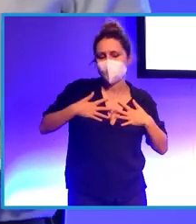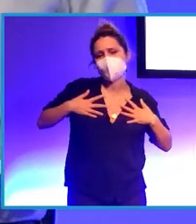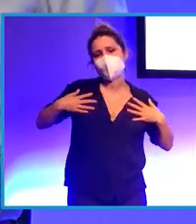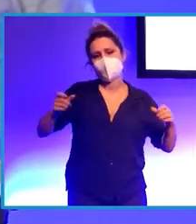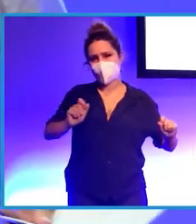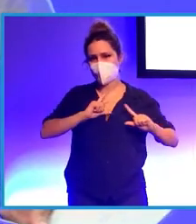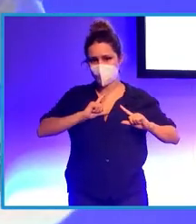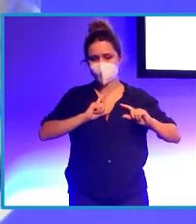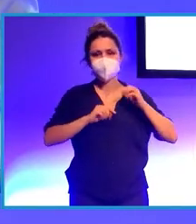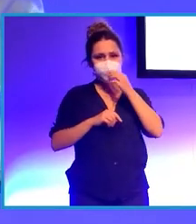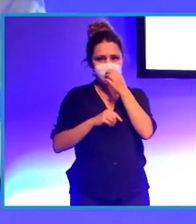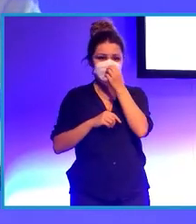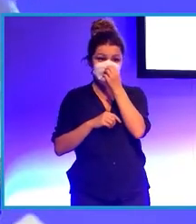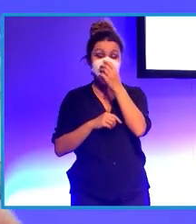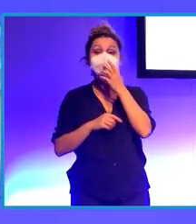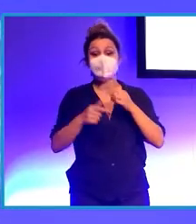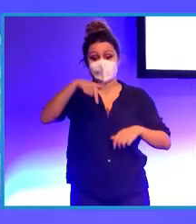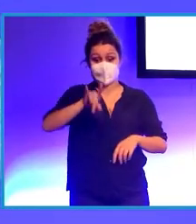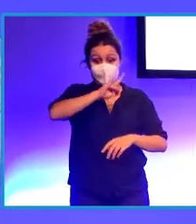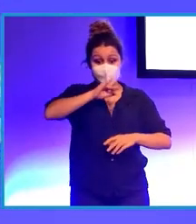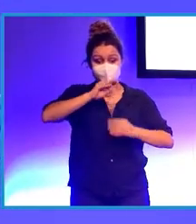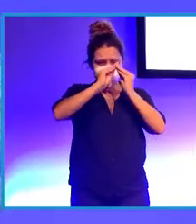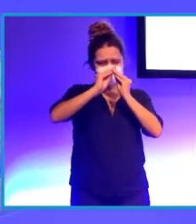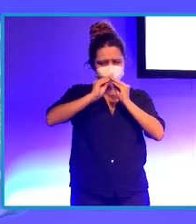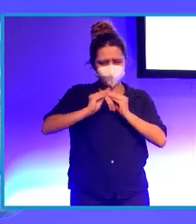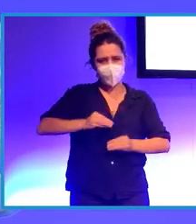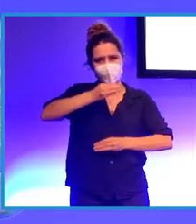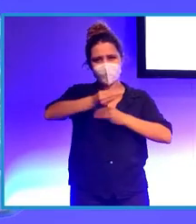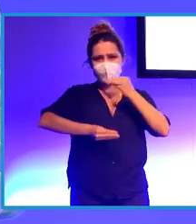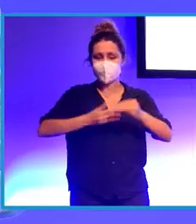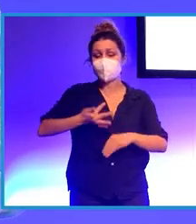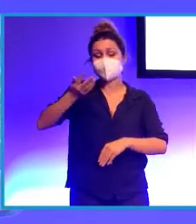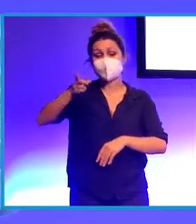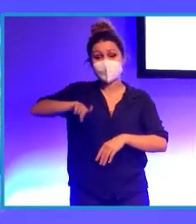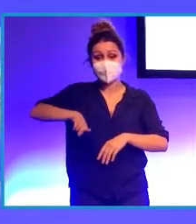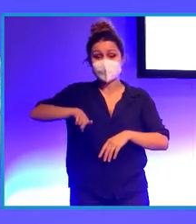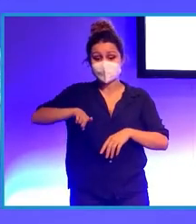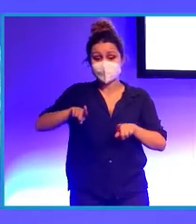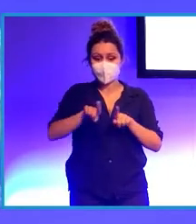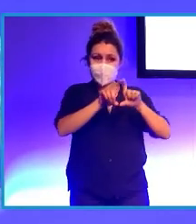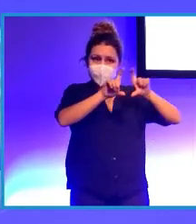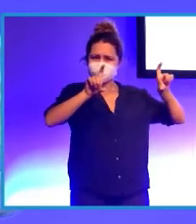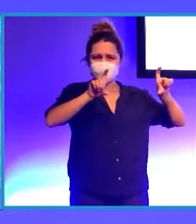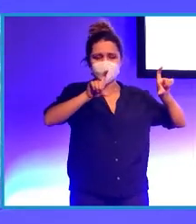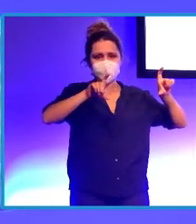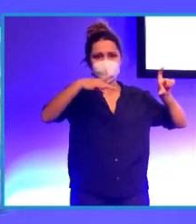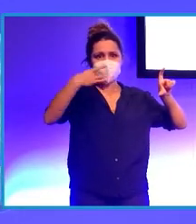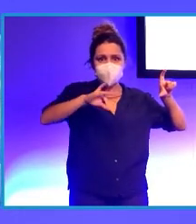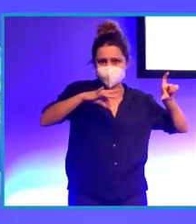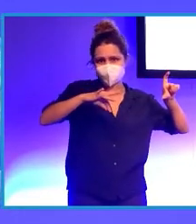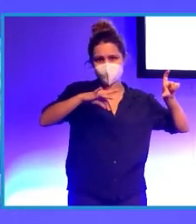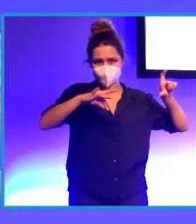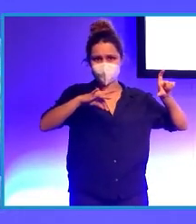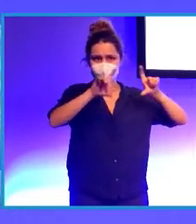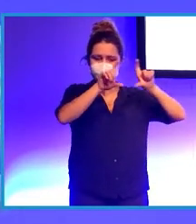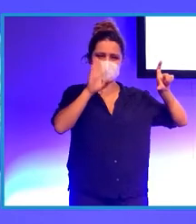que lo íbamos a hacer aquí en Canarias y además que íbamos a ser la única empresa, o sea, Videoreport Canarias,